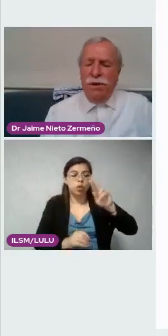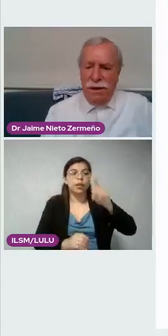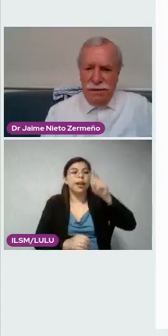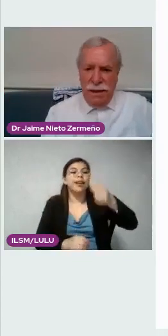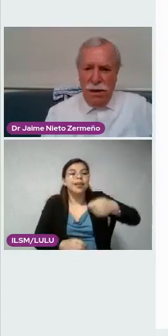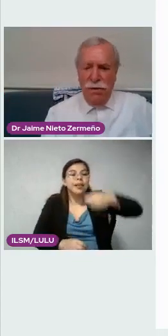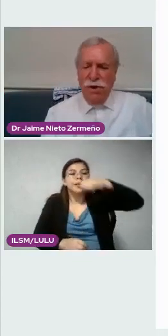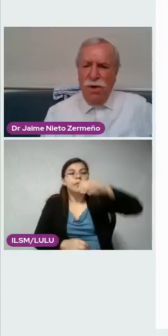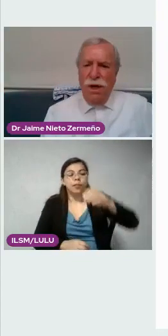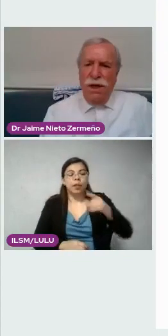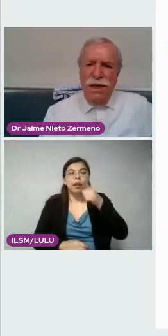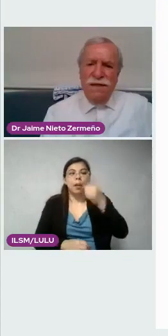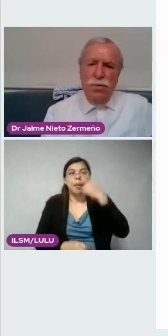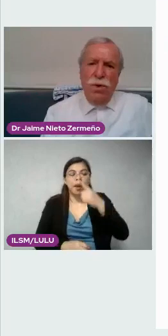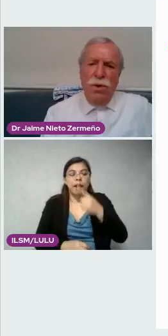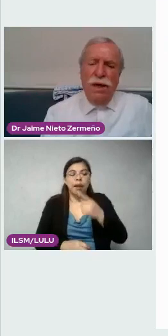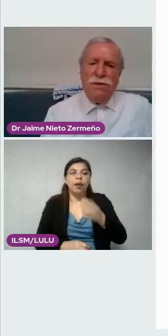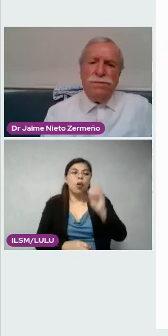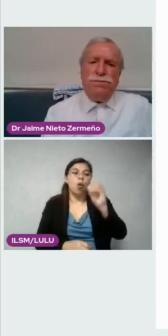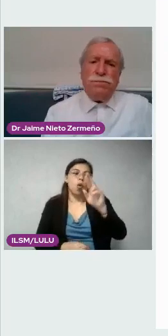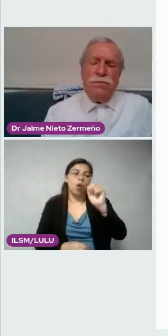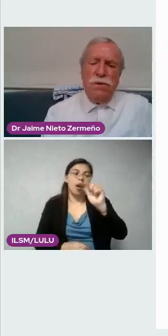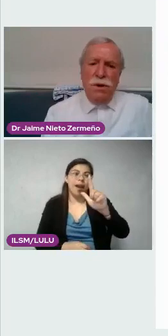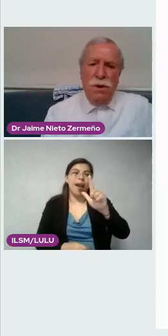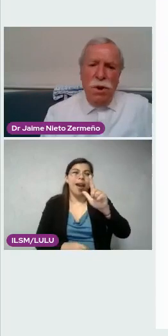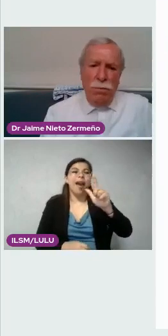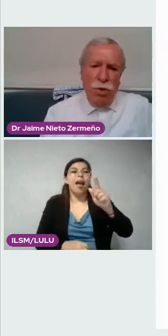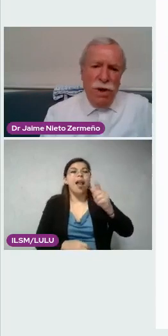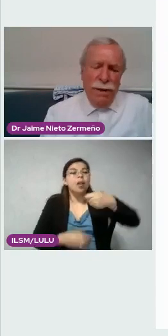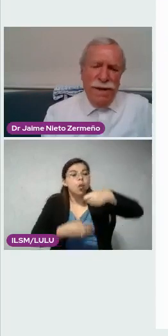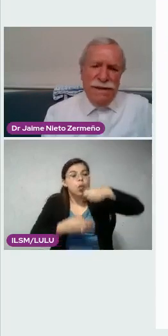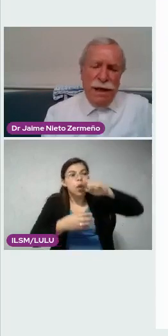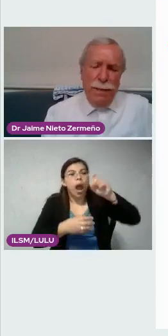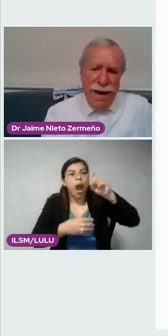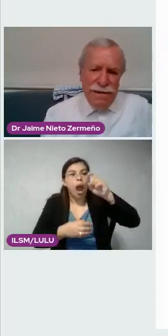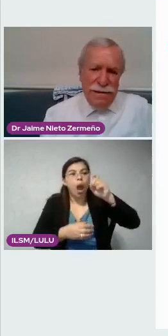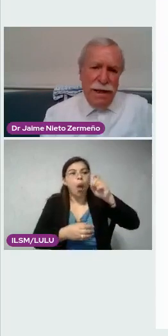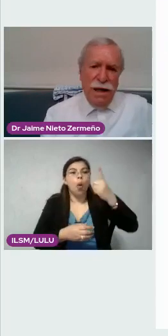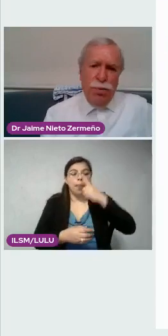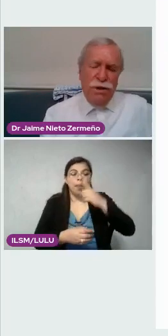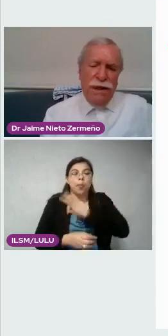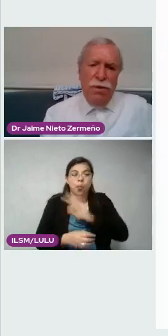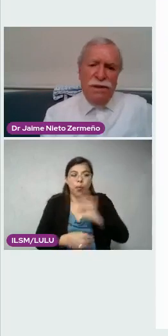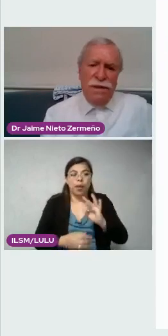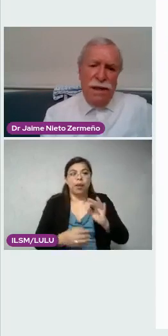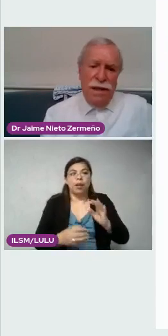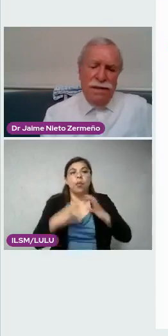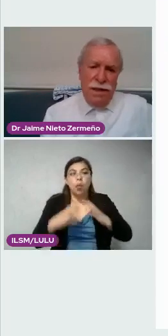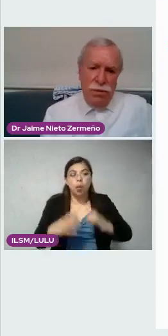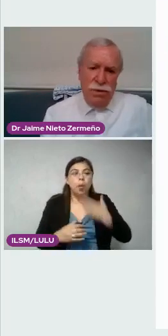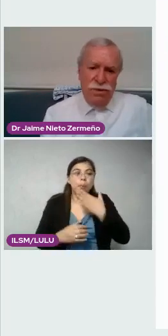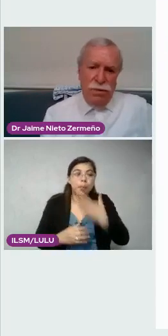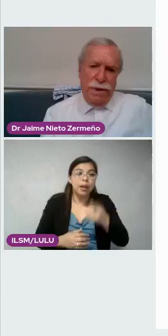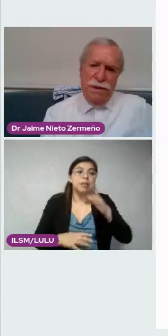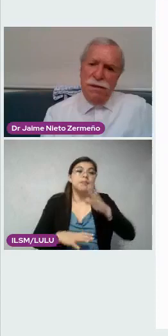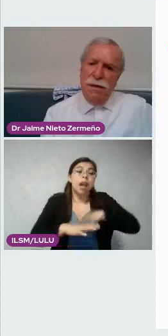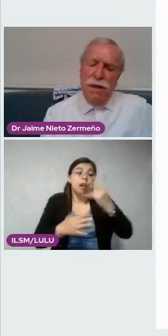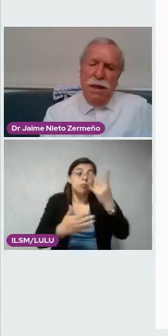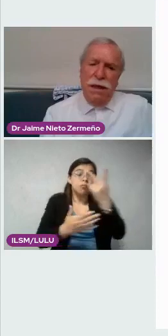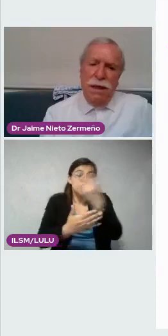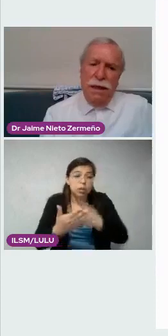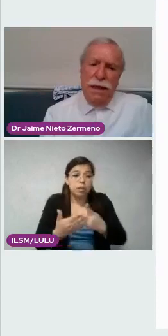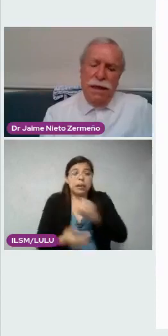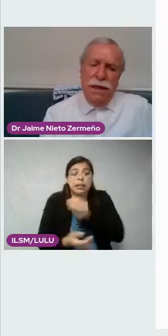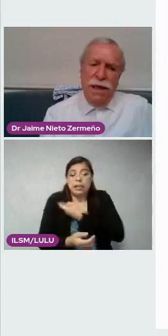Felipe Mota, que estaba al lado derecho. Y es uno de los programas que más han aportado la, a la salud de nuestro país.